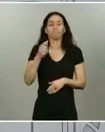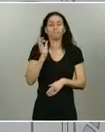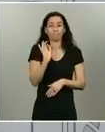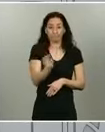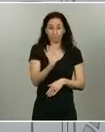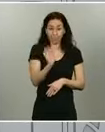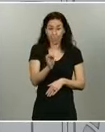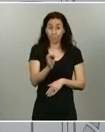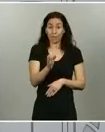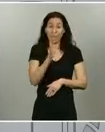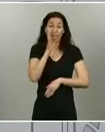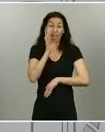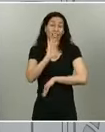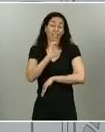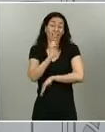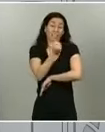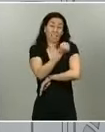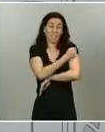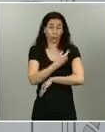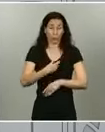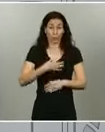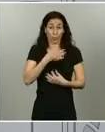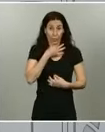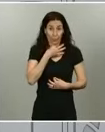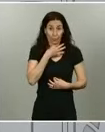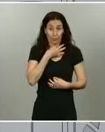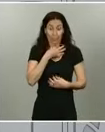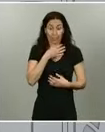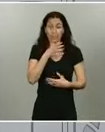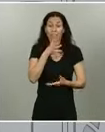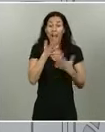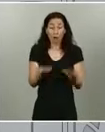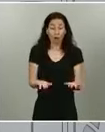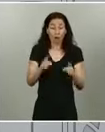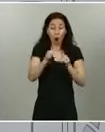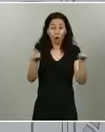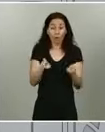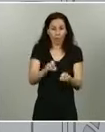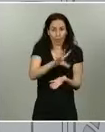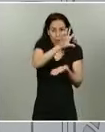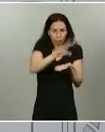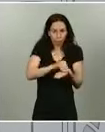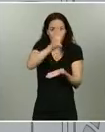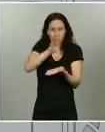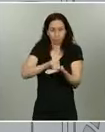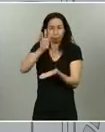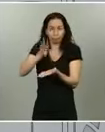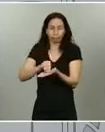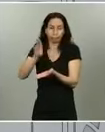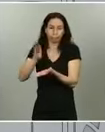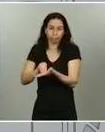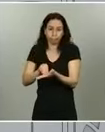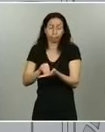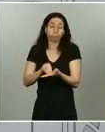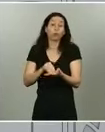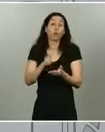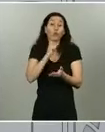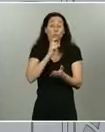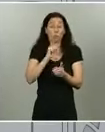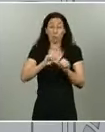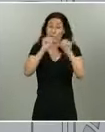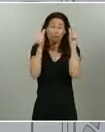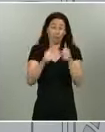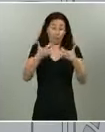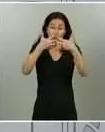que se van introduciendo en los ordenadores, en algunos casos de forma automática, pero en otros casos de forma manual,